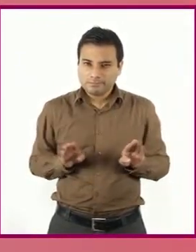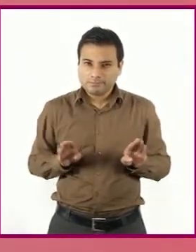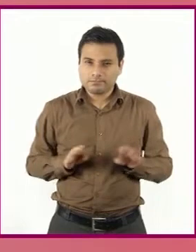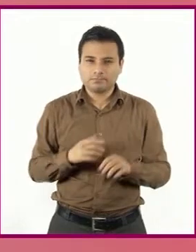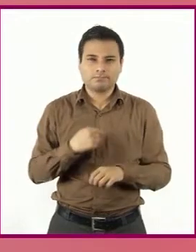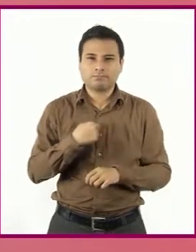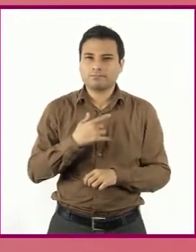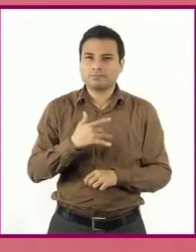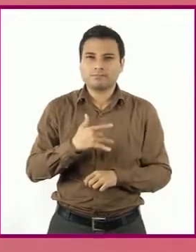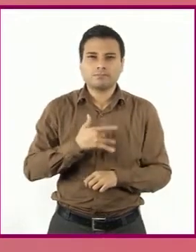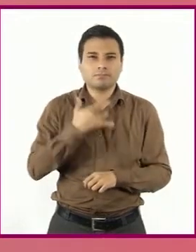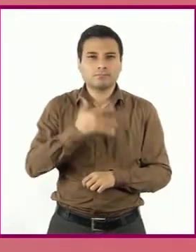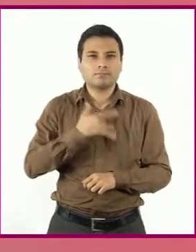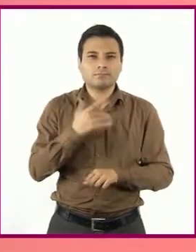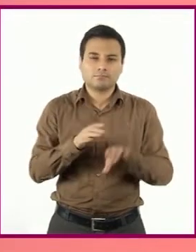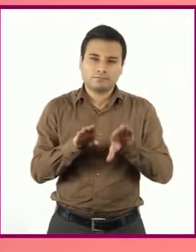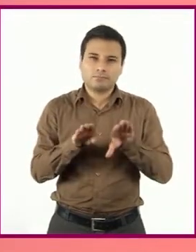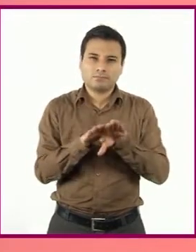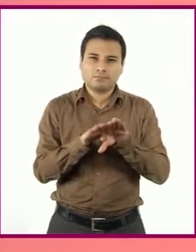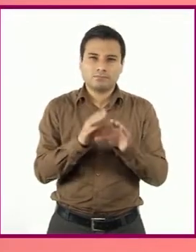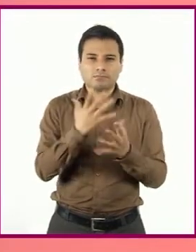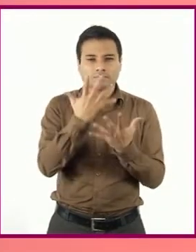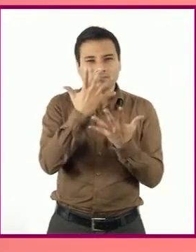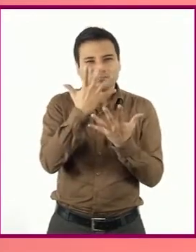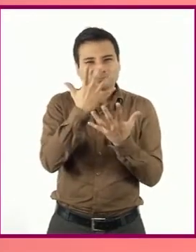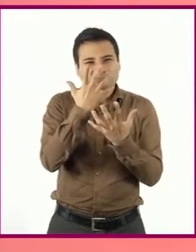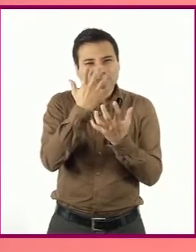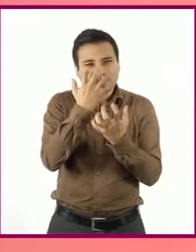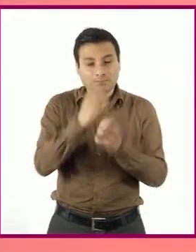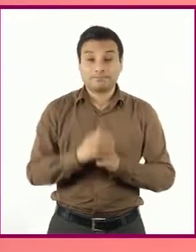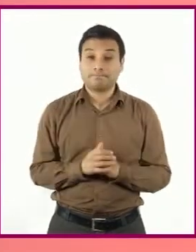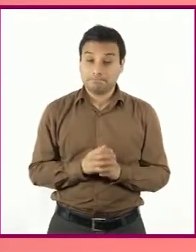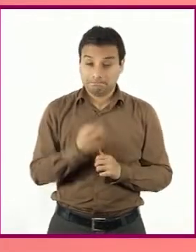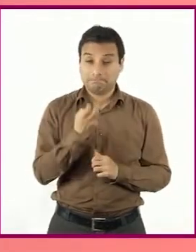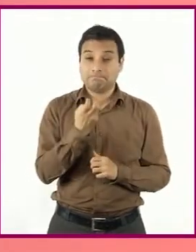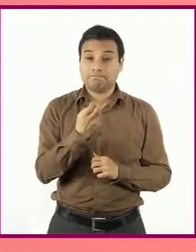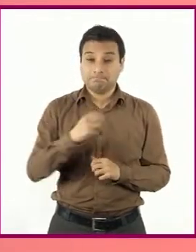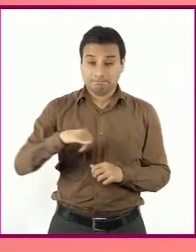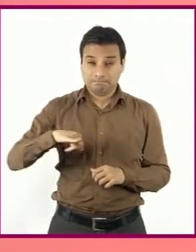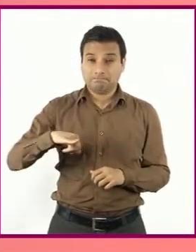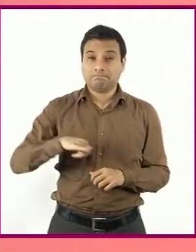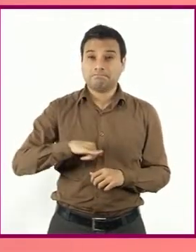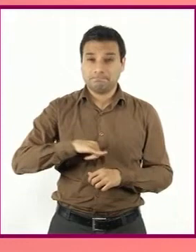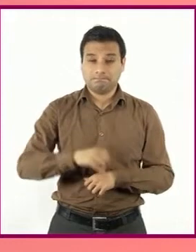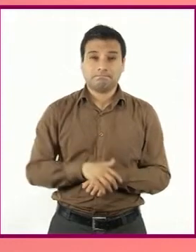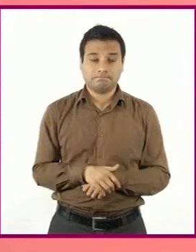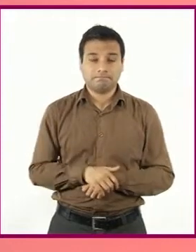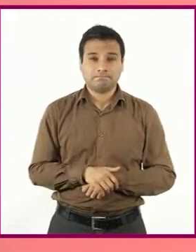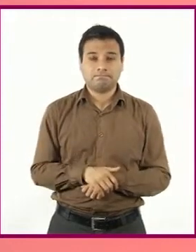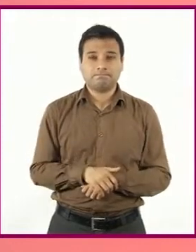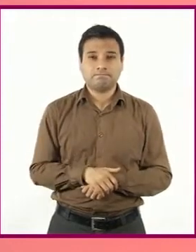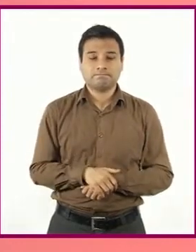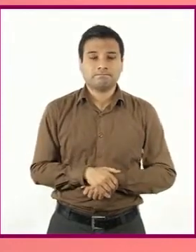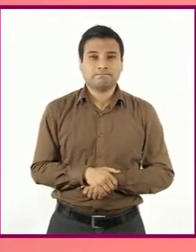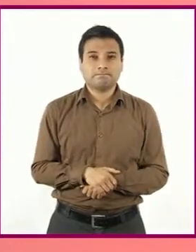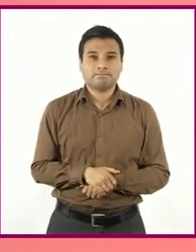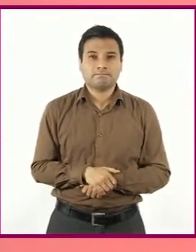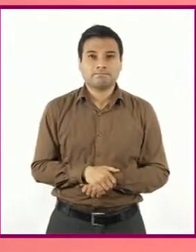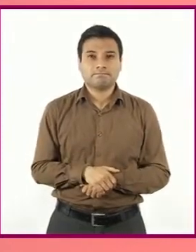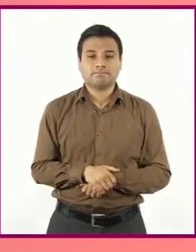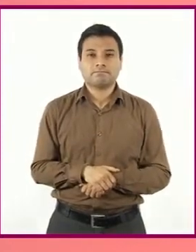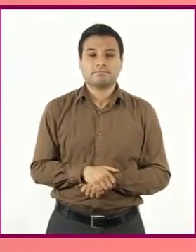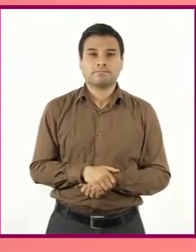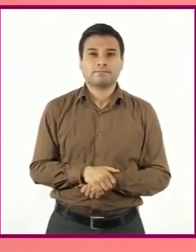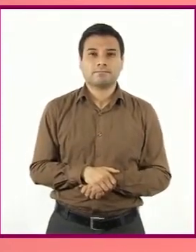como de tristeza. Claro, esto es muy interesante para nuestras alumnas y alumnos, pues